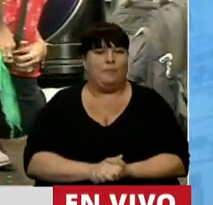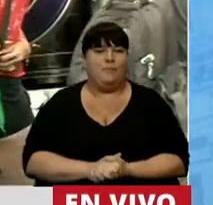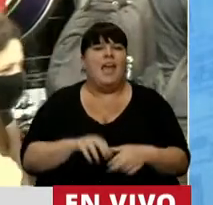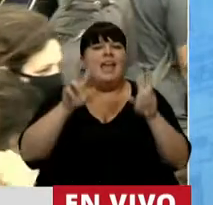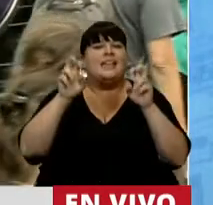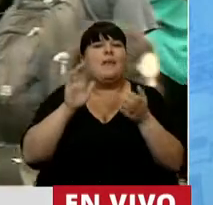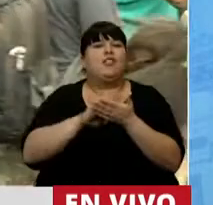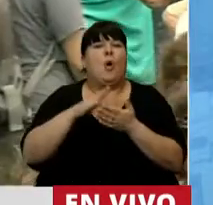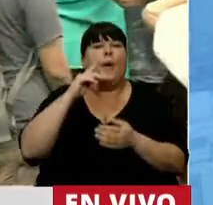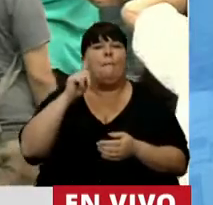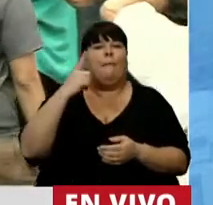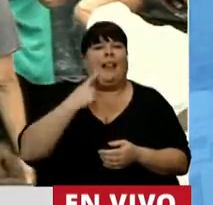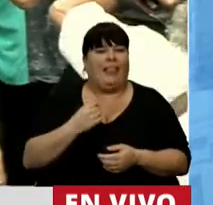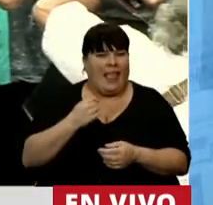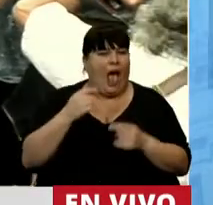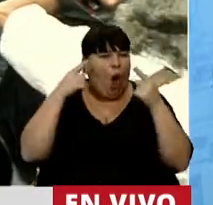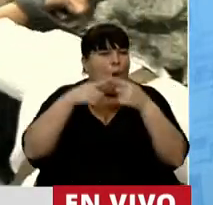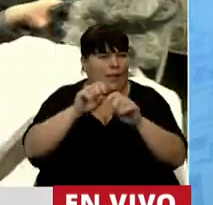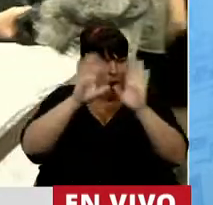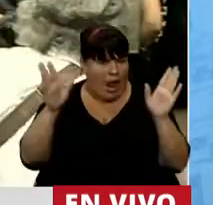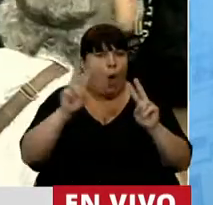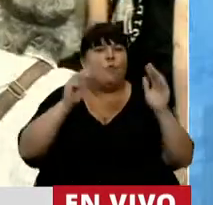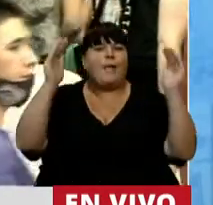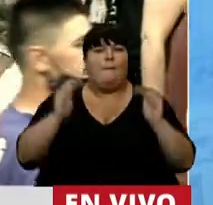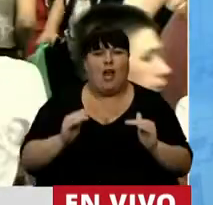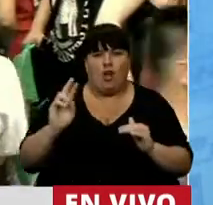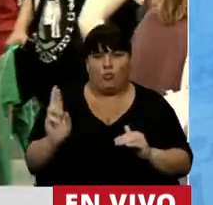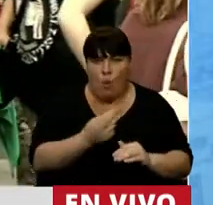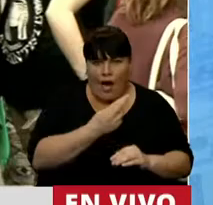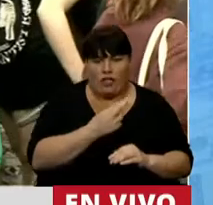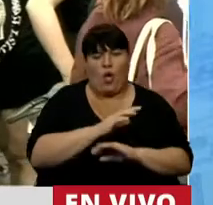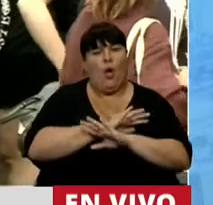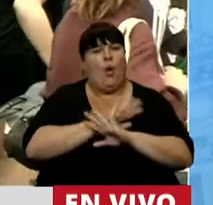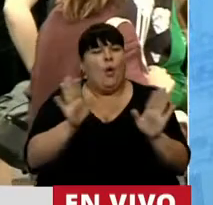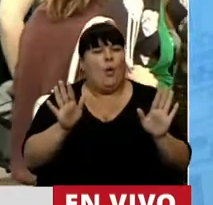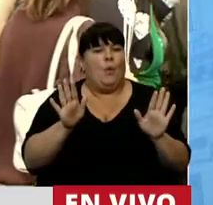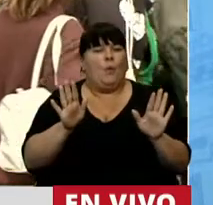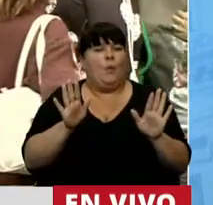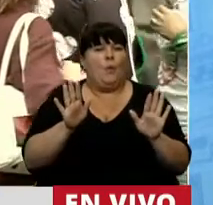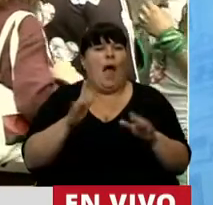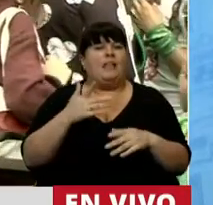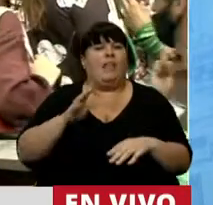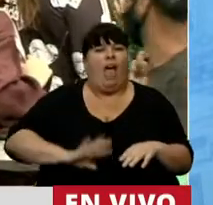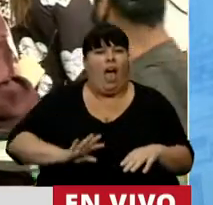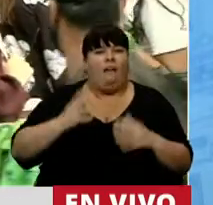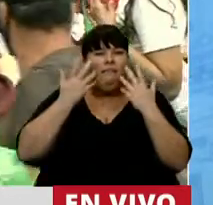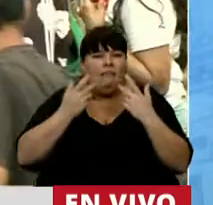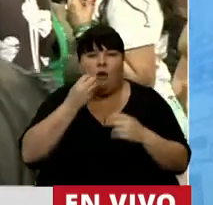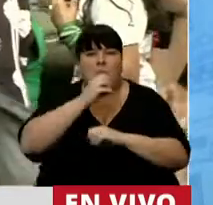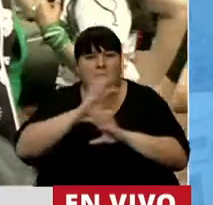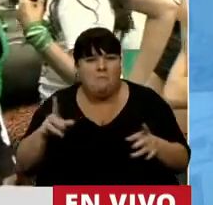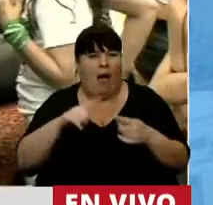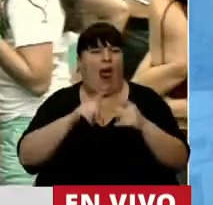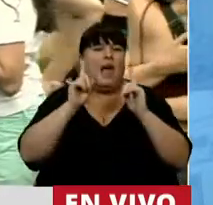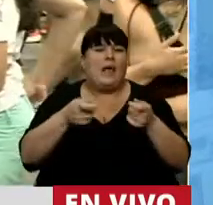tema de los mil días tiene objetivos muy claros, reducir la mortalidad, terminar con la desnutrición y la malnutrición,